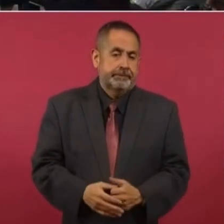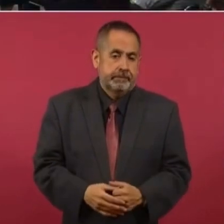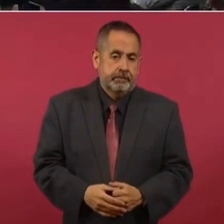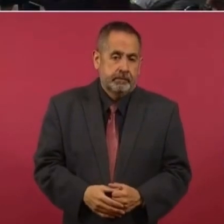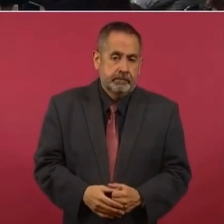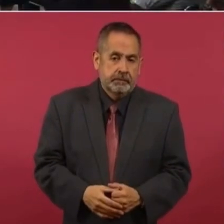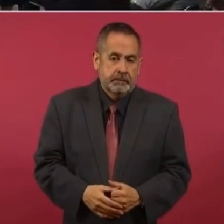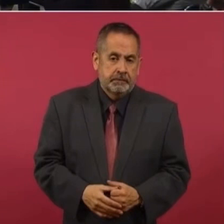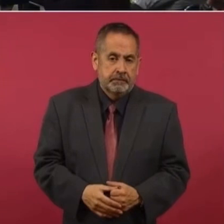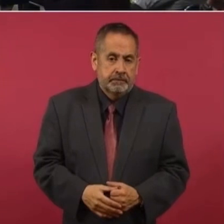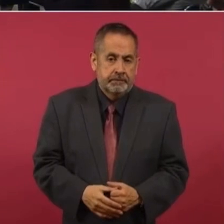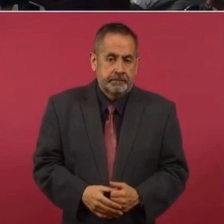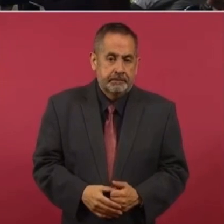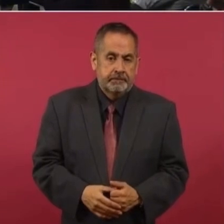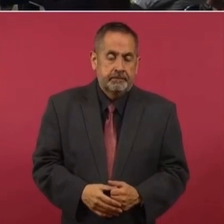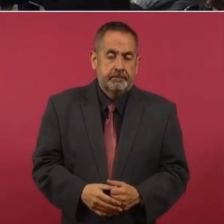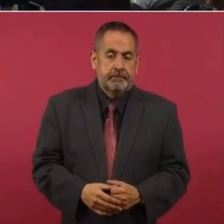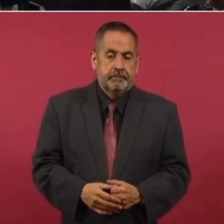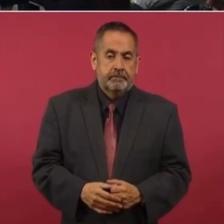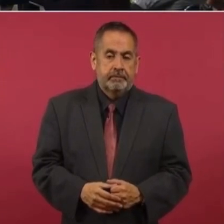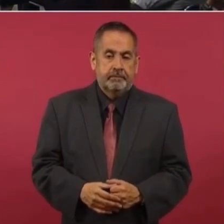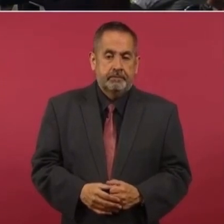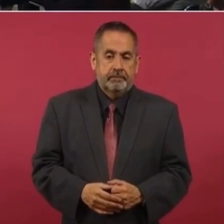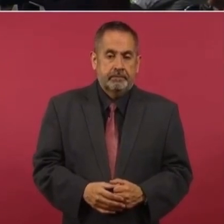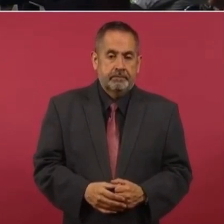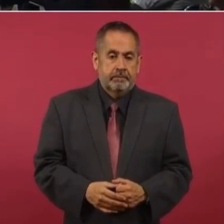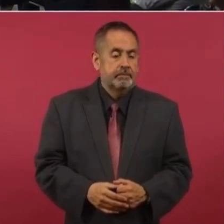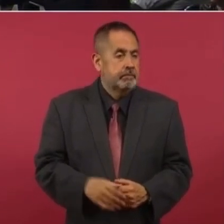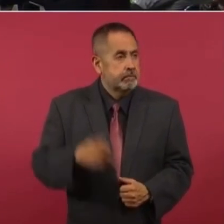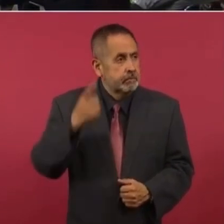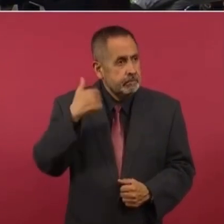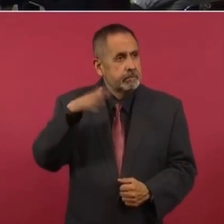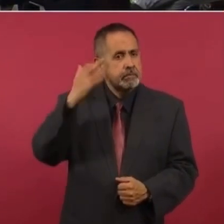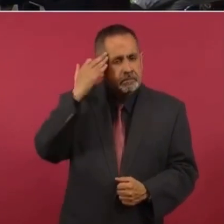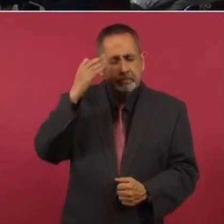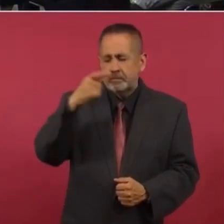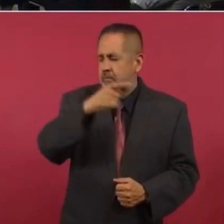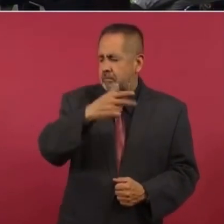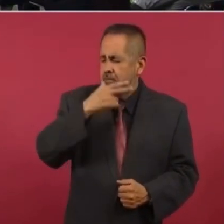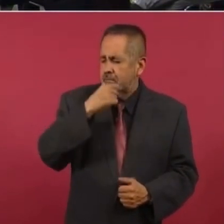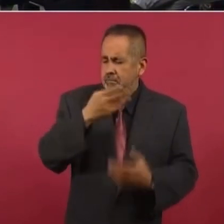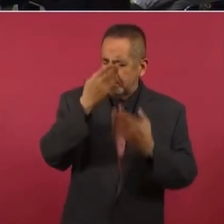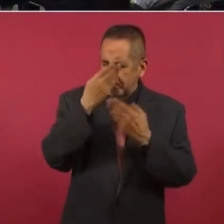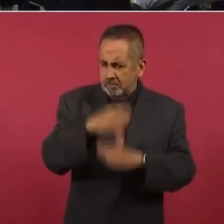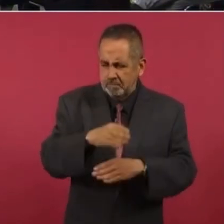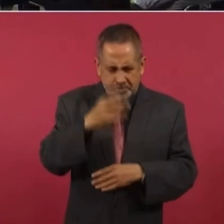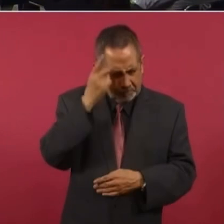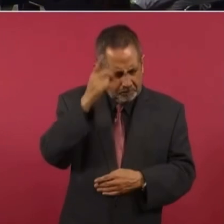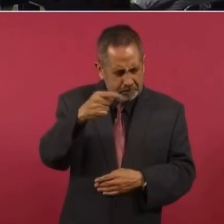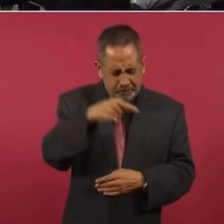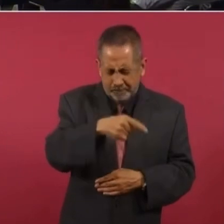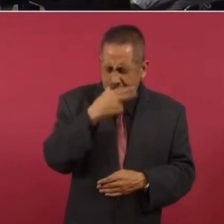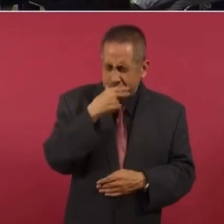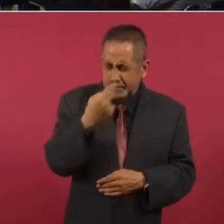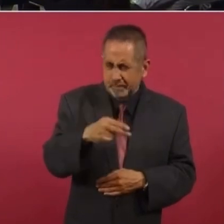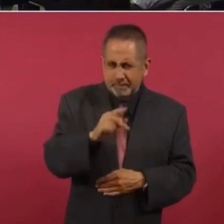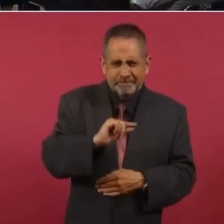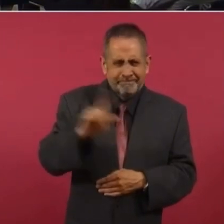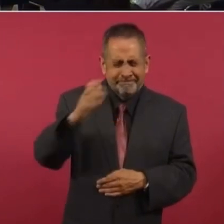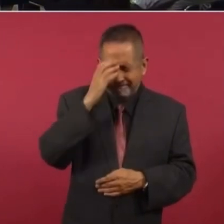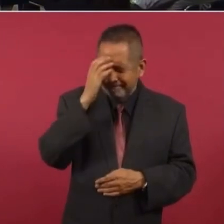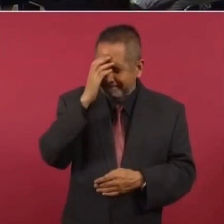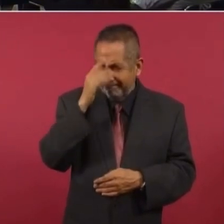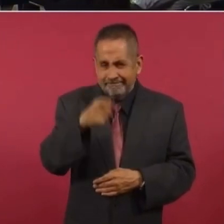en aquel entonces un banquero famoso,